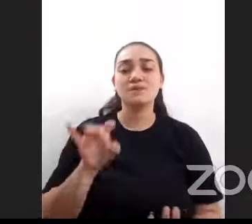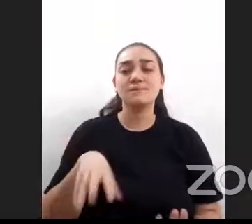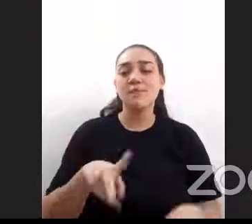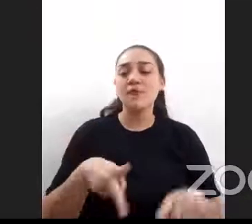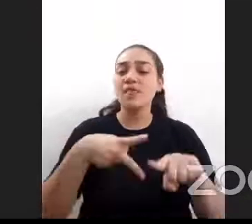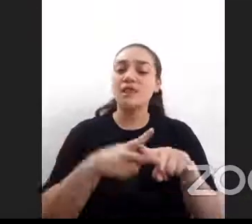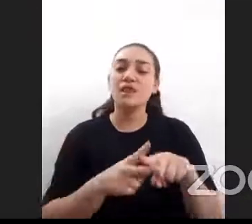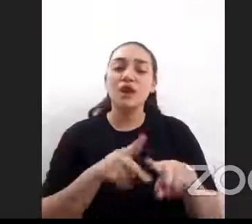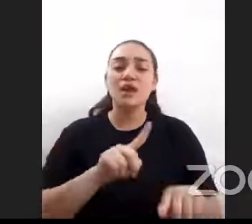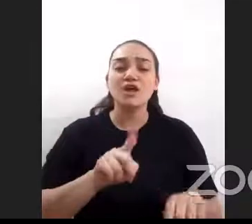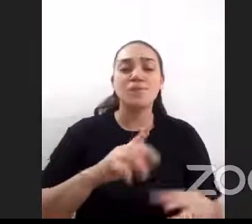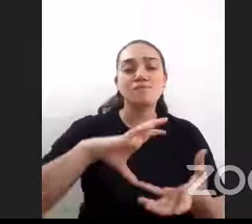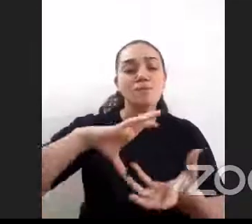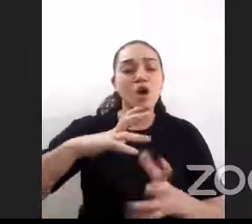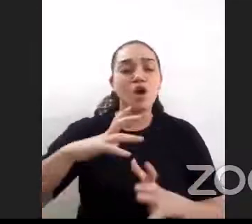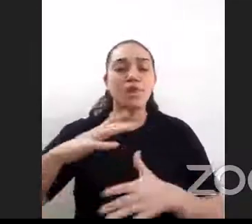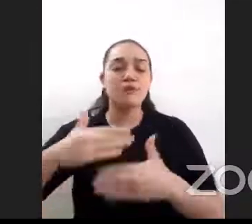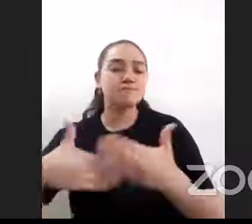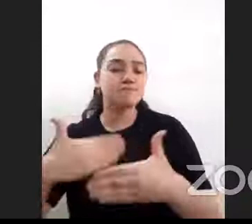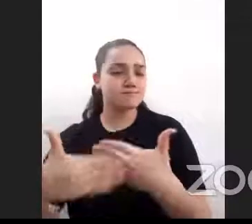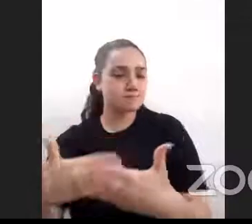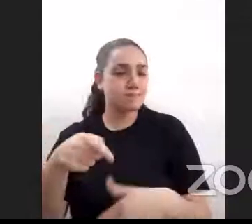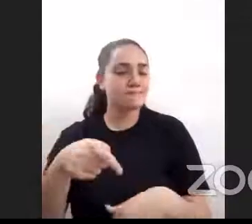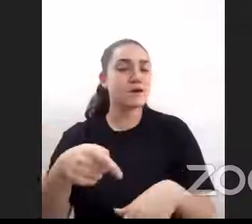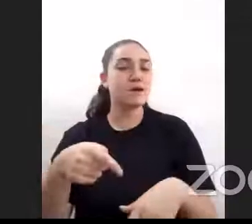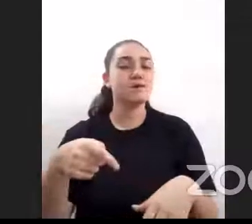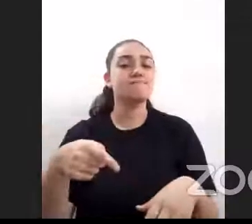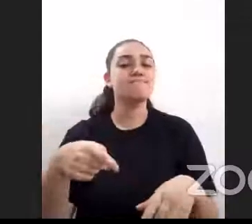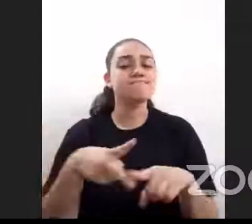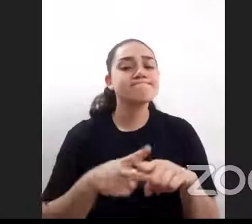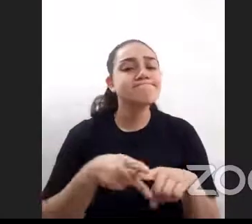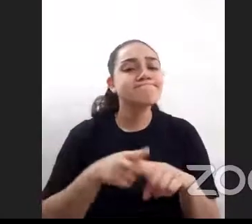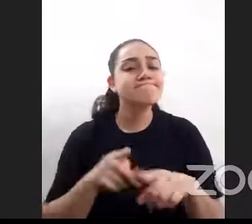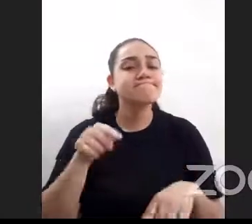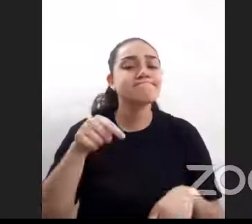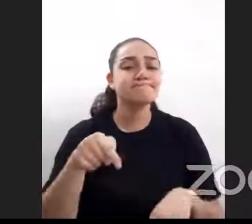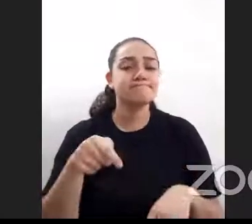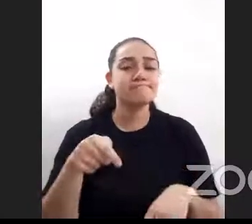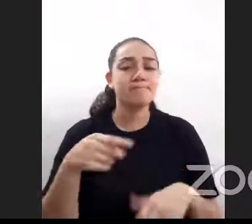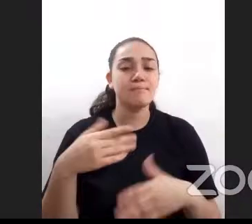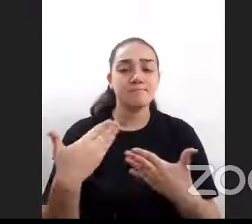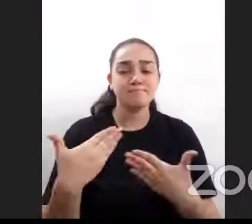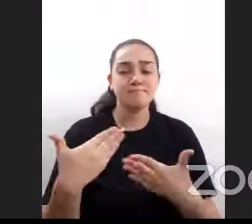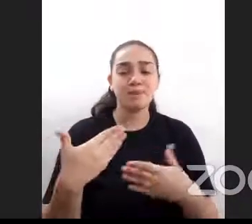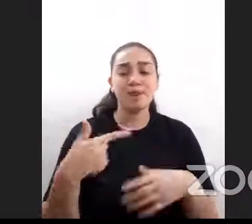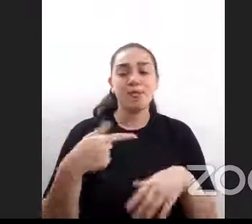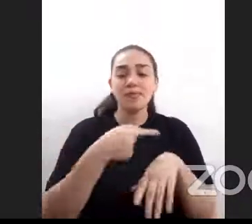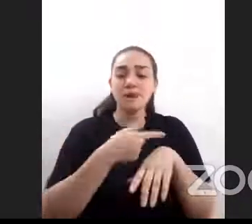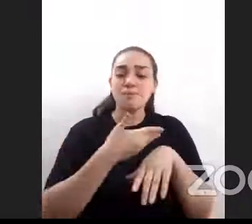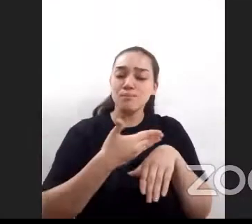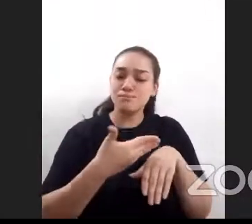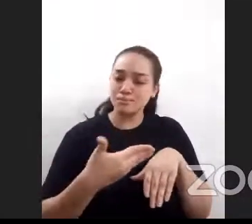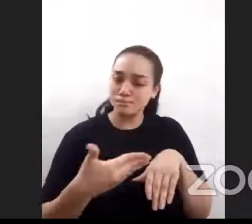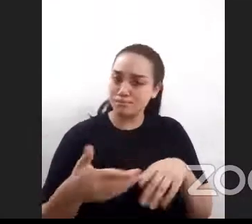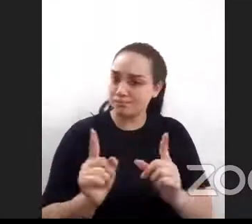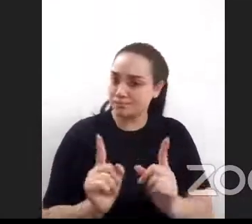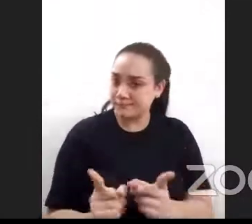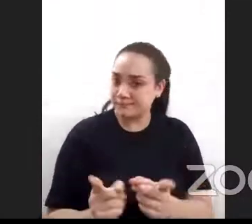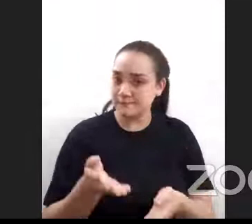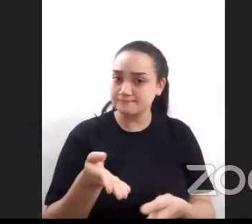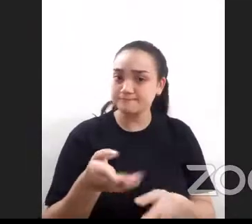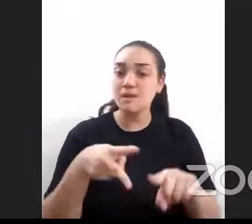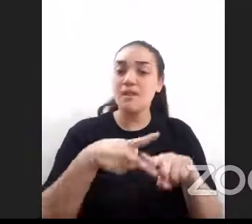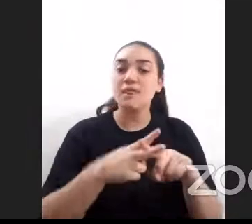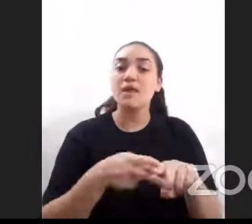operativo y de mantenimiento y mismo también que le permita sostenerse en el tiempo a tecnologías de conectividad